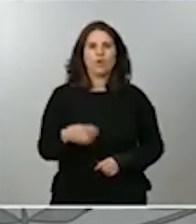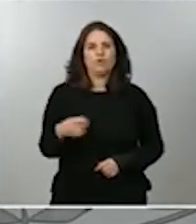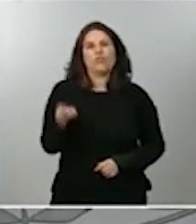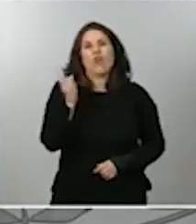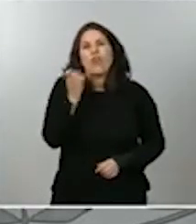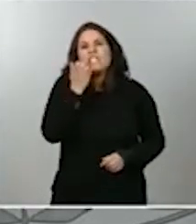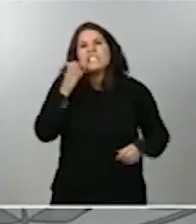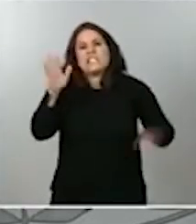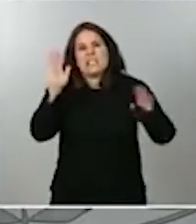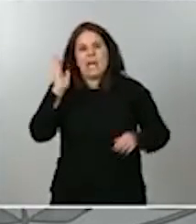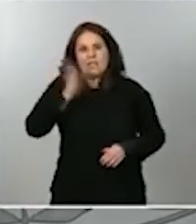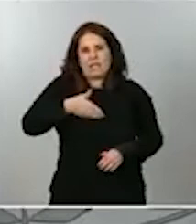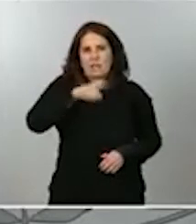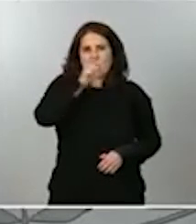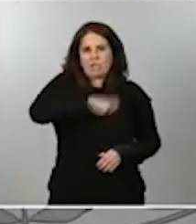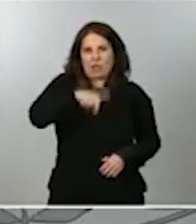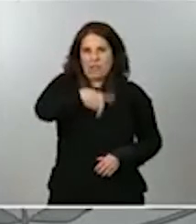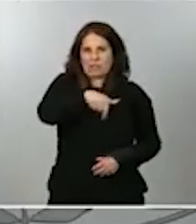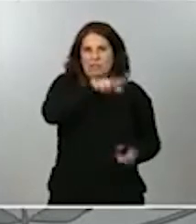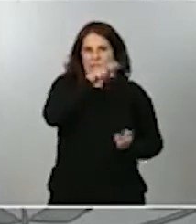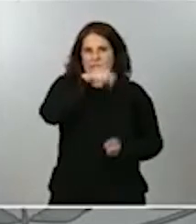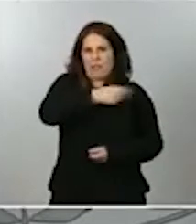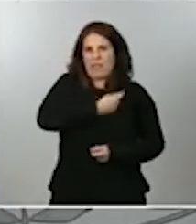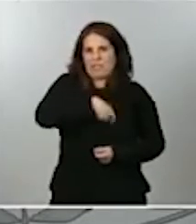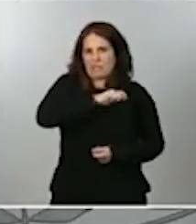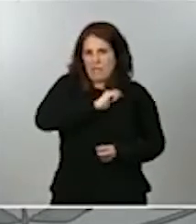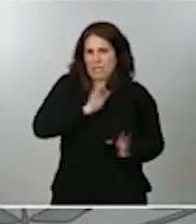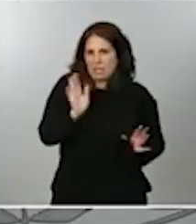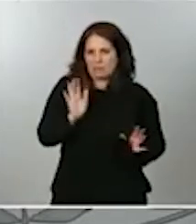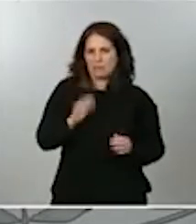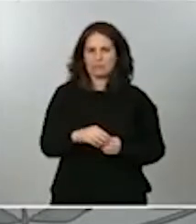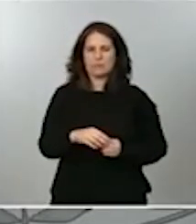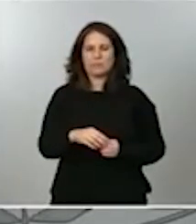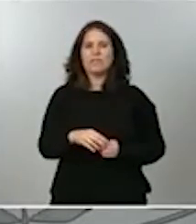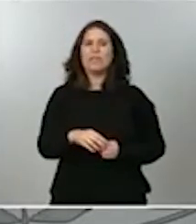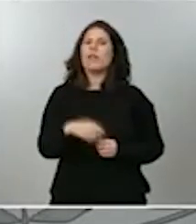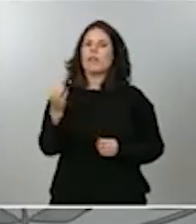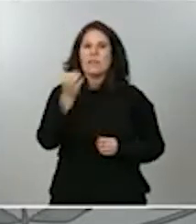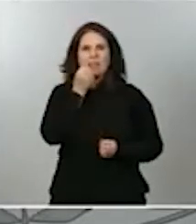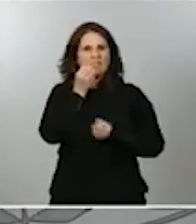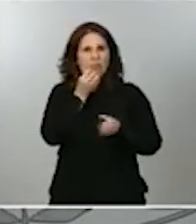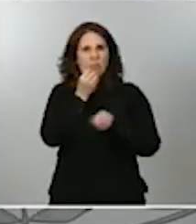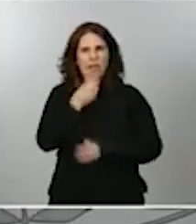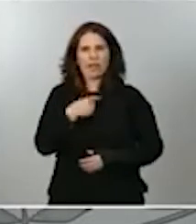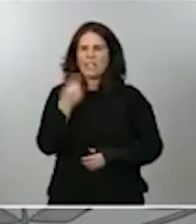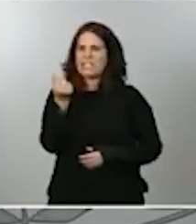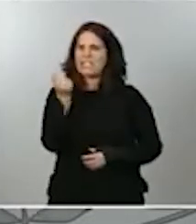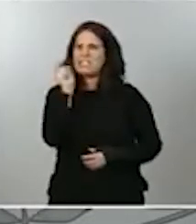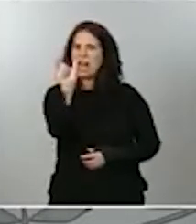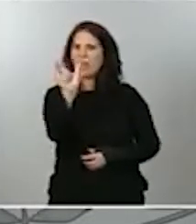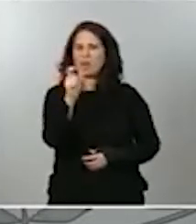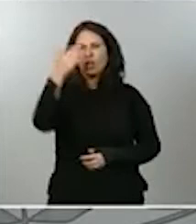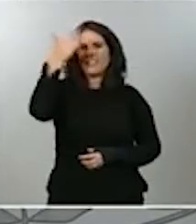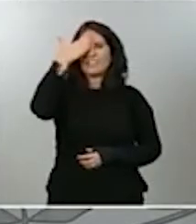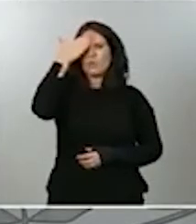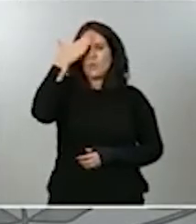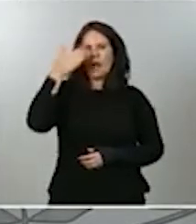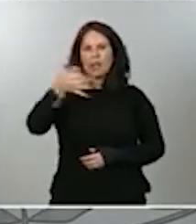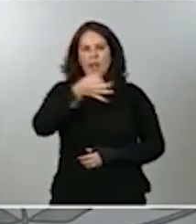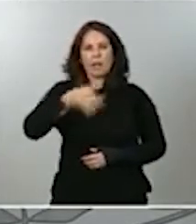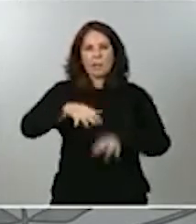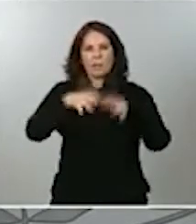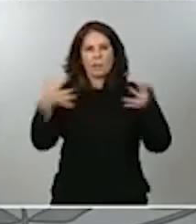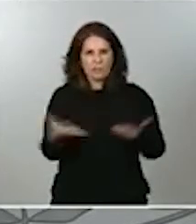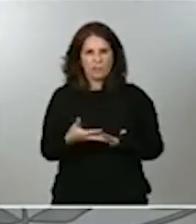De esta forma, hay que informar de manera obligatoria sobre saldos y titulares de estas monedas y también de las